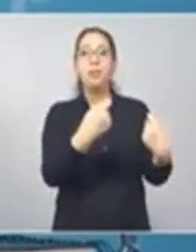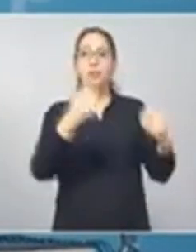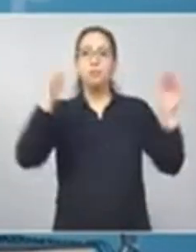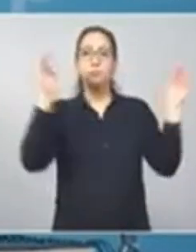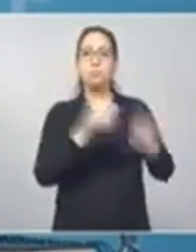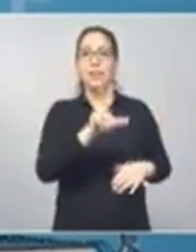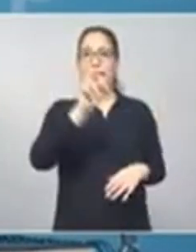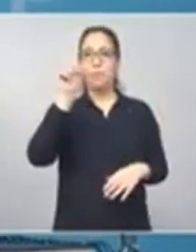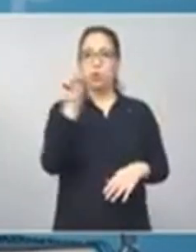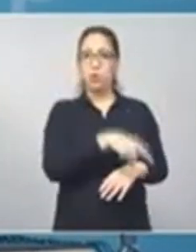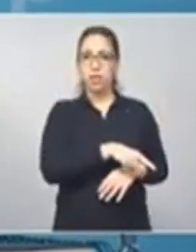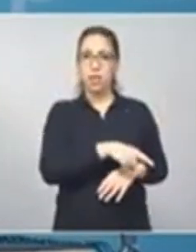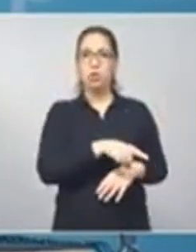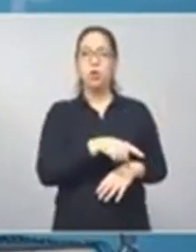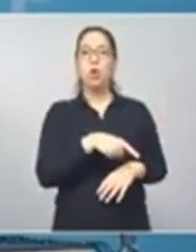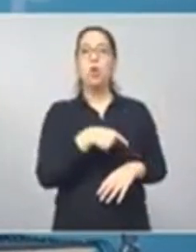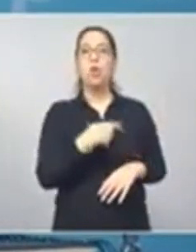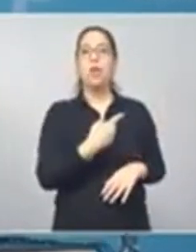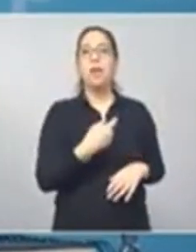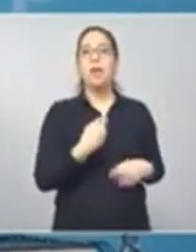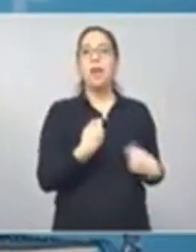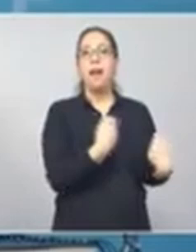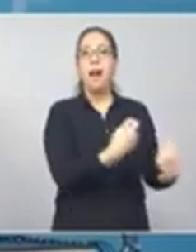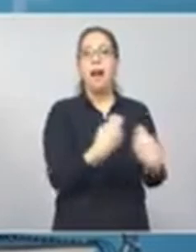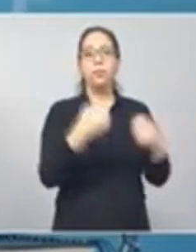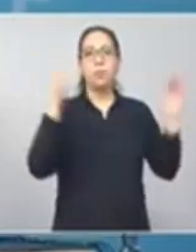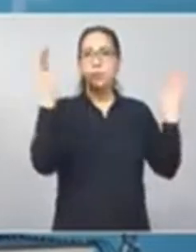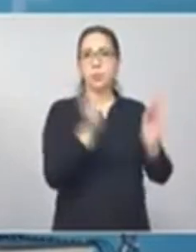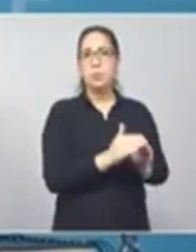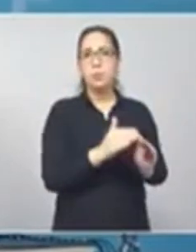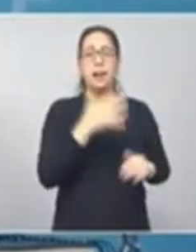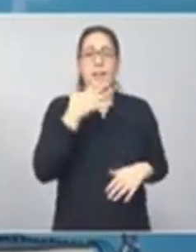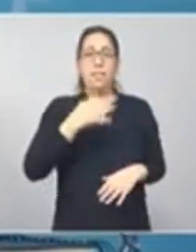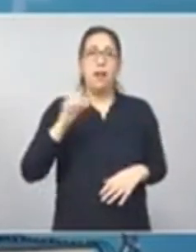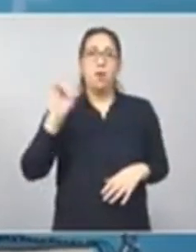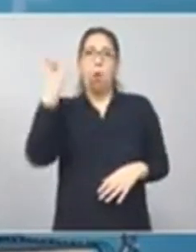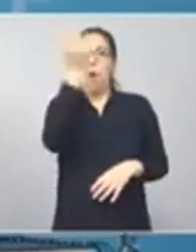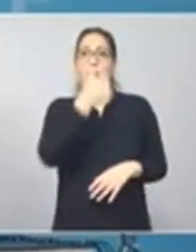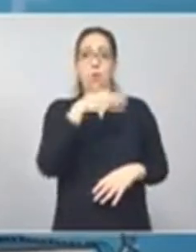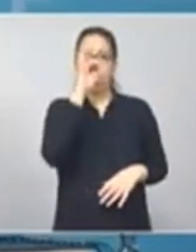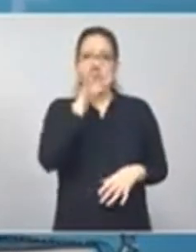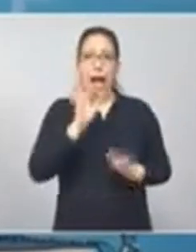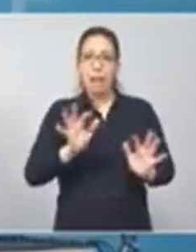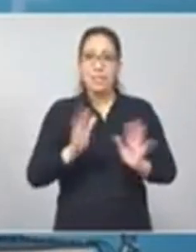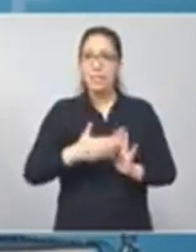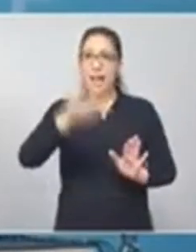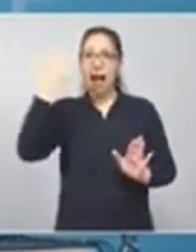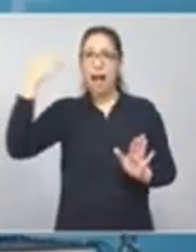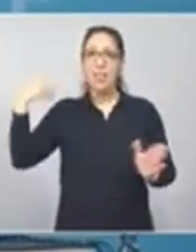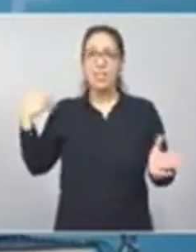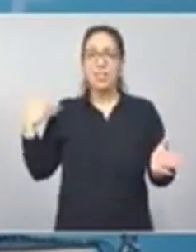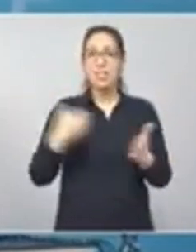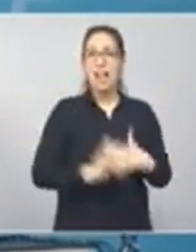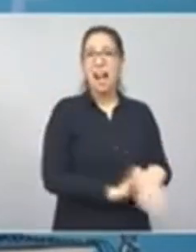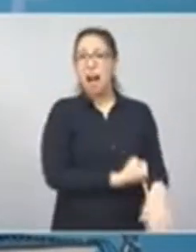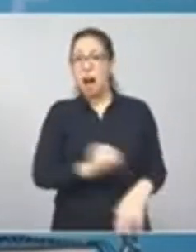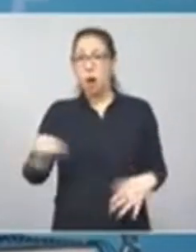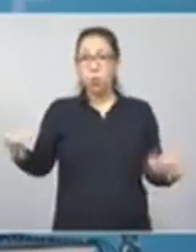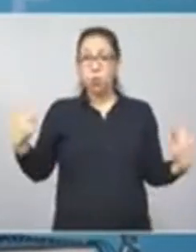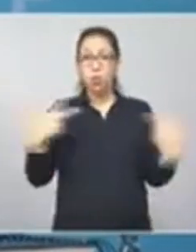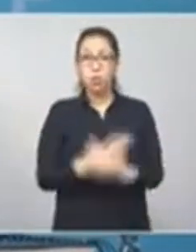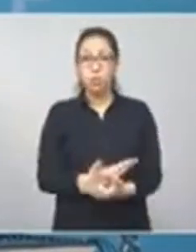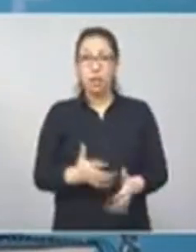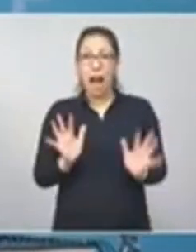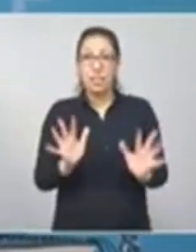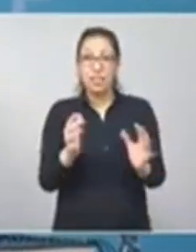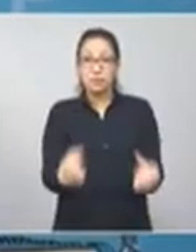puntos en términos reales. La verdad que es inédito, nunca ha visto en la historia un ajuste de esta